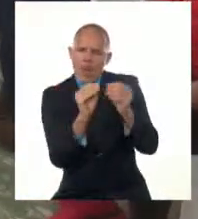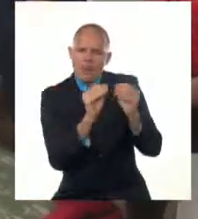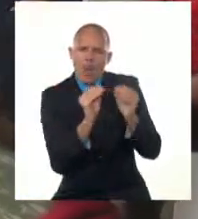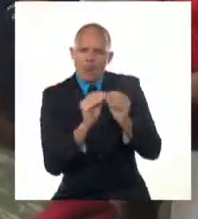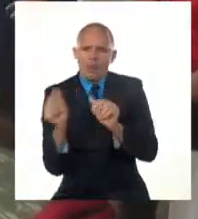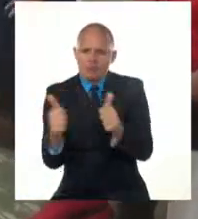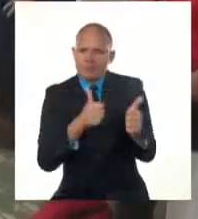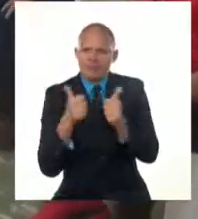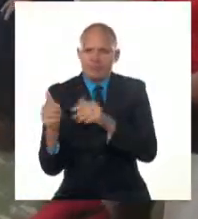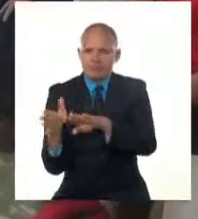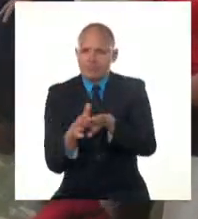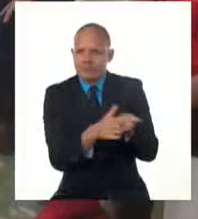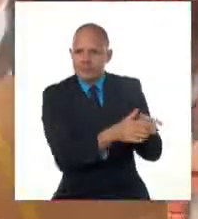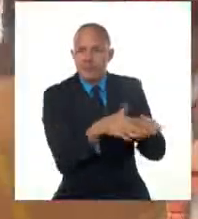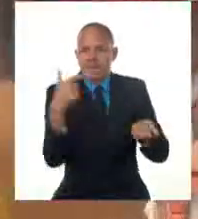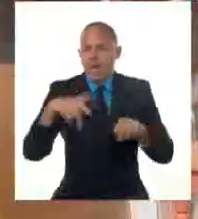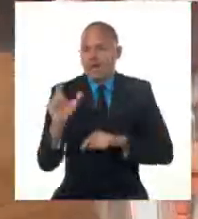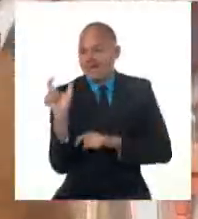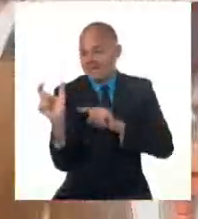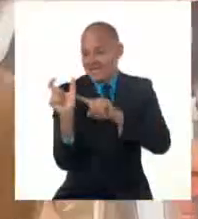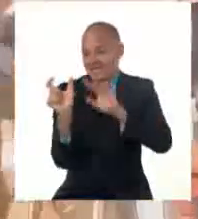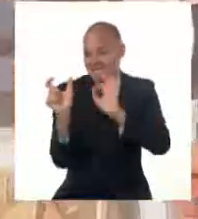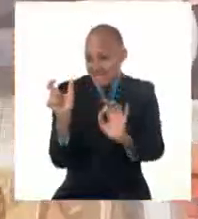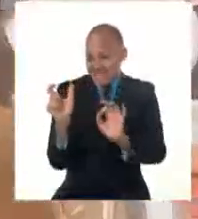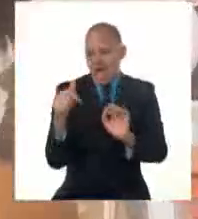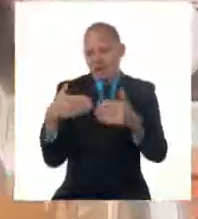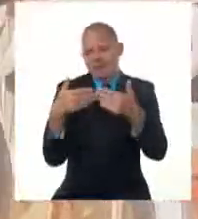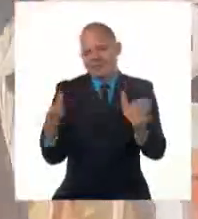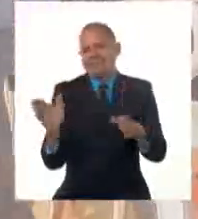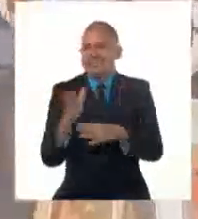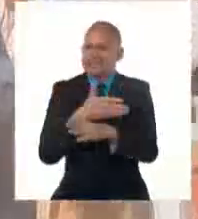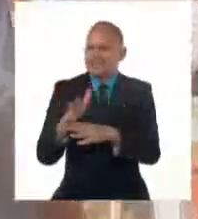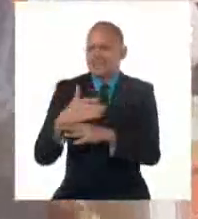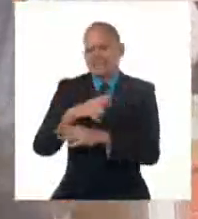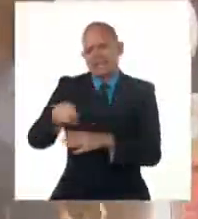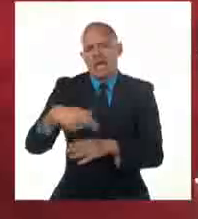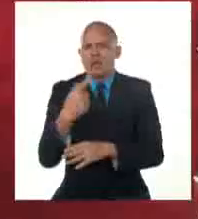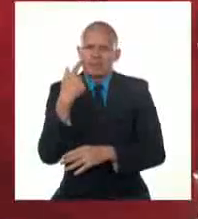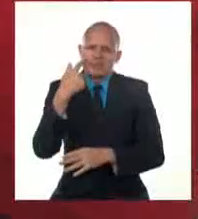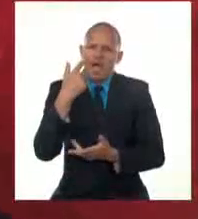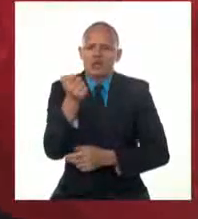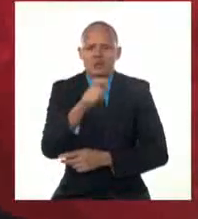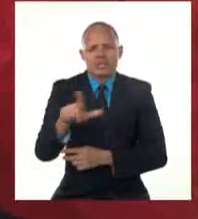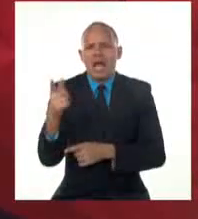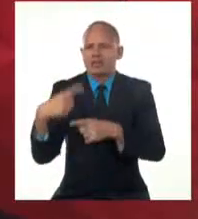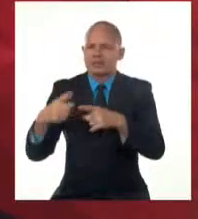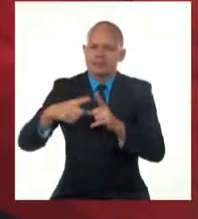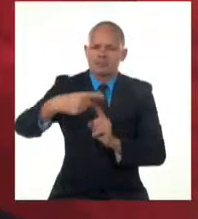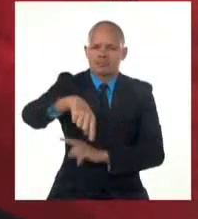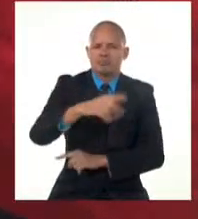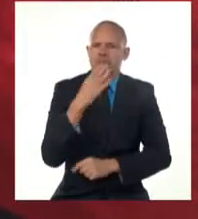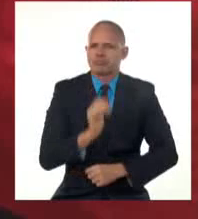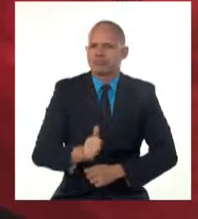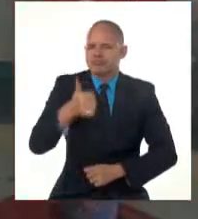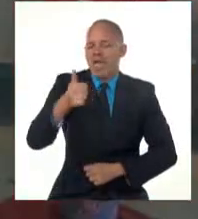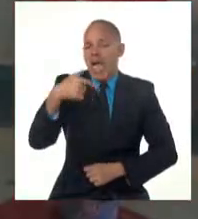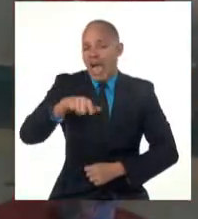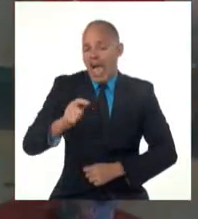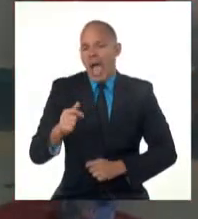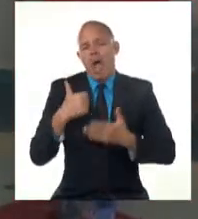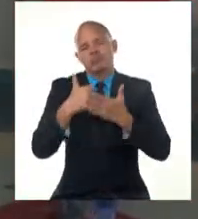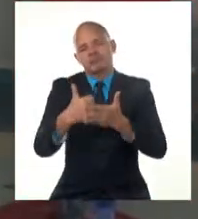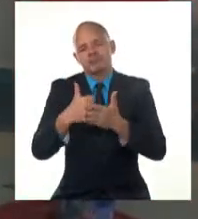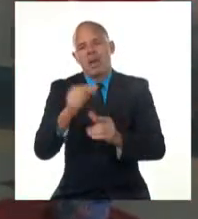saludo a la efemérides moncadista, en Granma se inauguran obras con alto impacto económico y social que se traduce en mayor calidad de vida